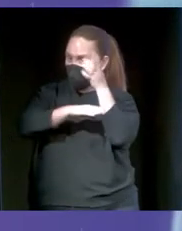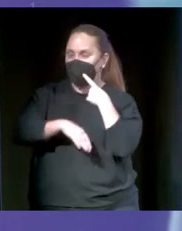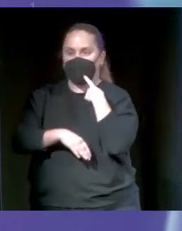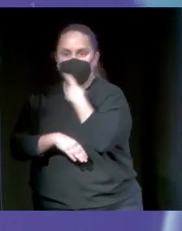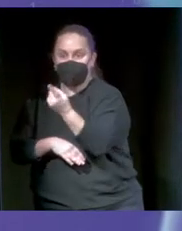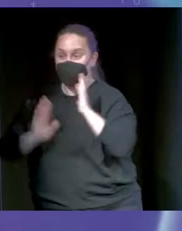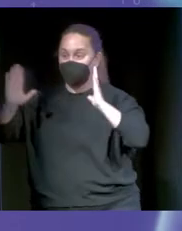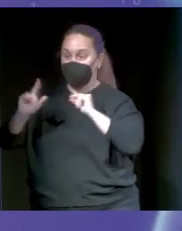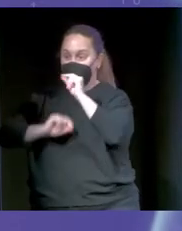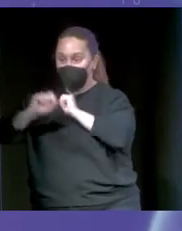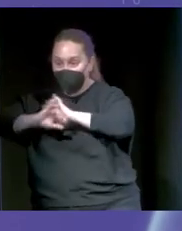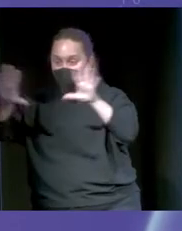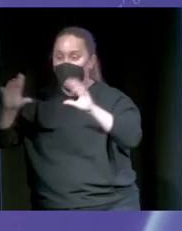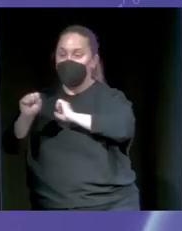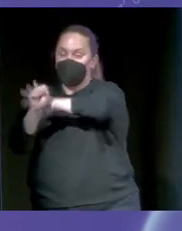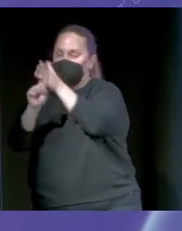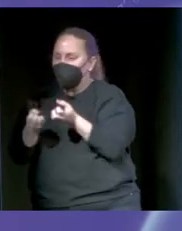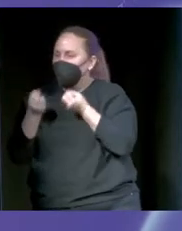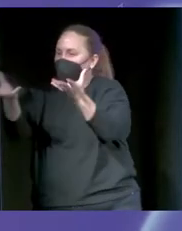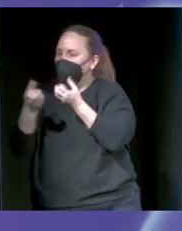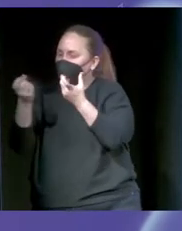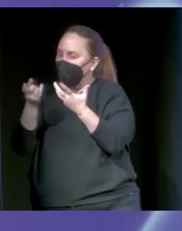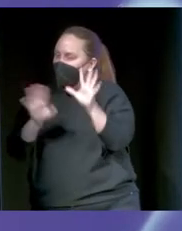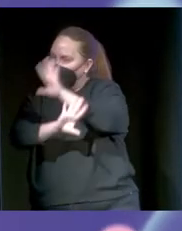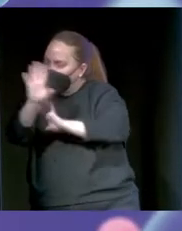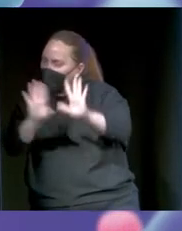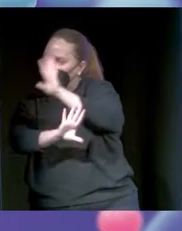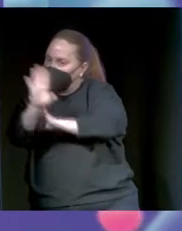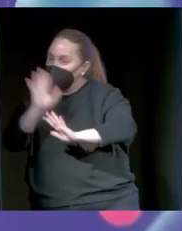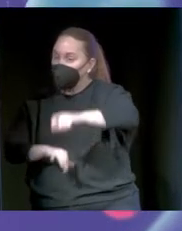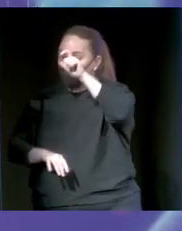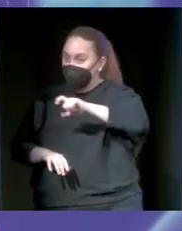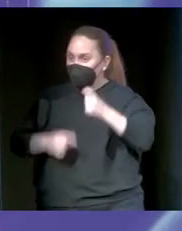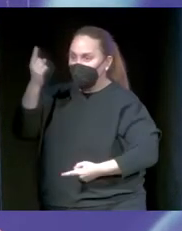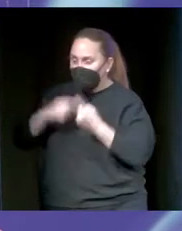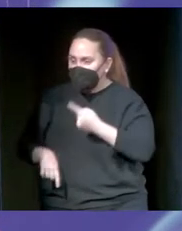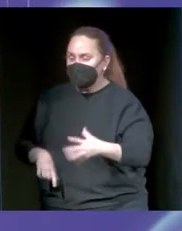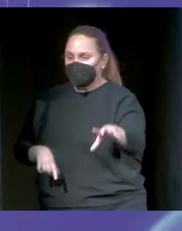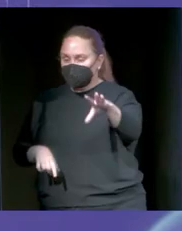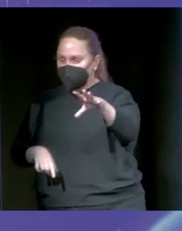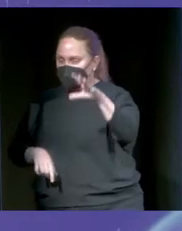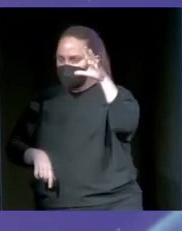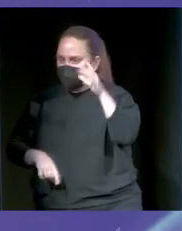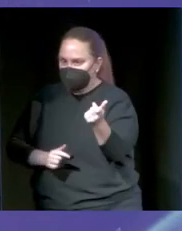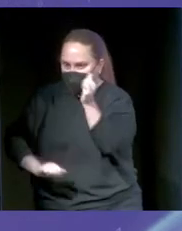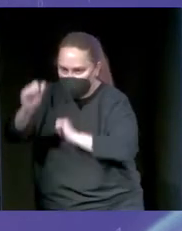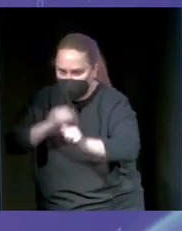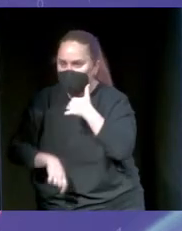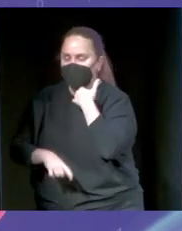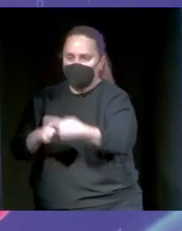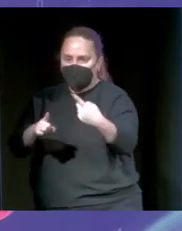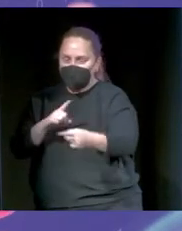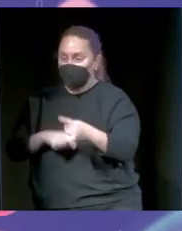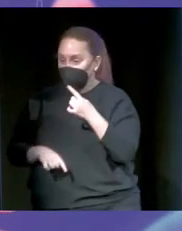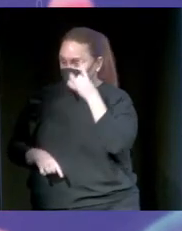sufrido o han muerto o han sufrido efectos secundarios severos por meterse, vete tú a saber lo que hay en el cuerpo, por culpa de esos mensajes. Y estupidez supina también,